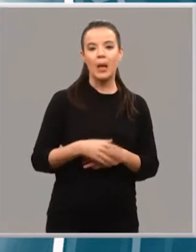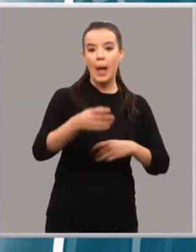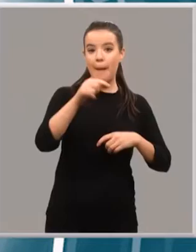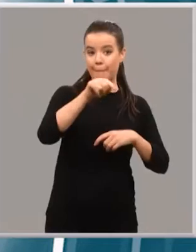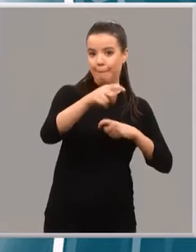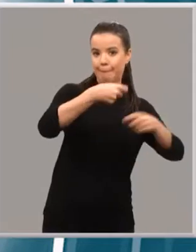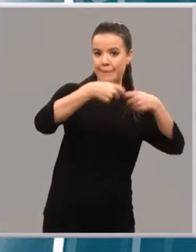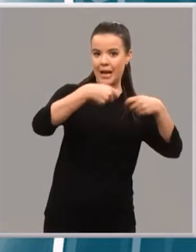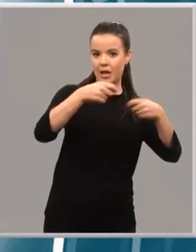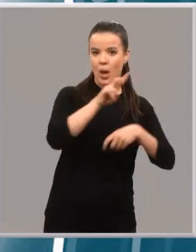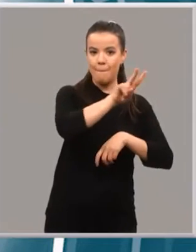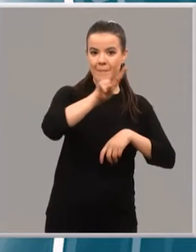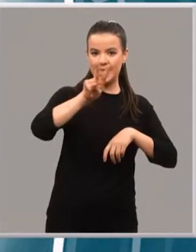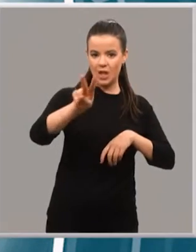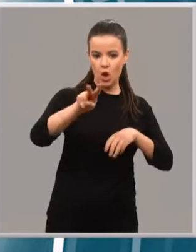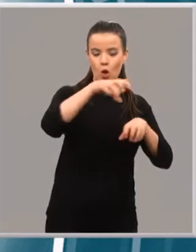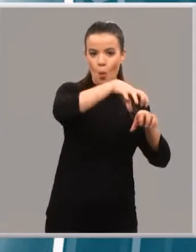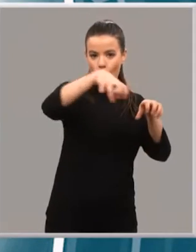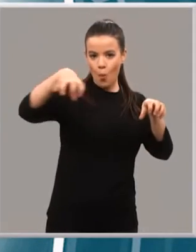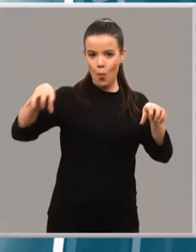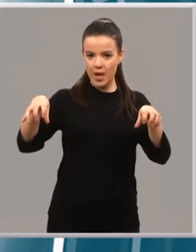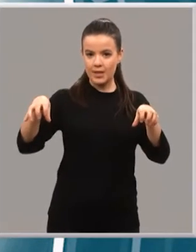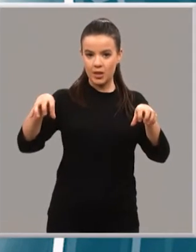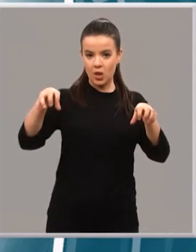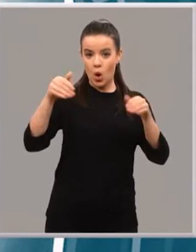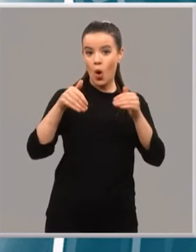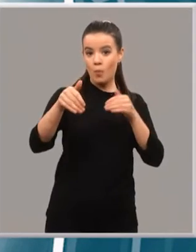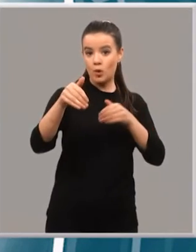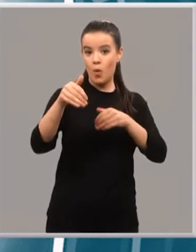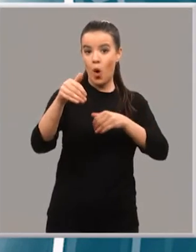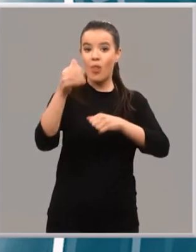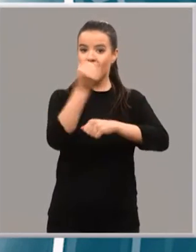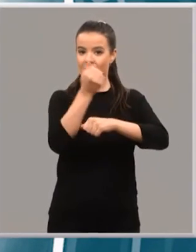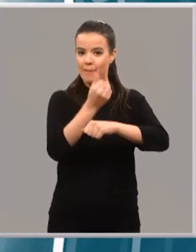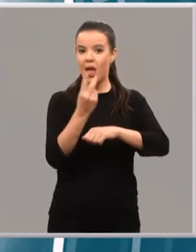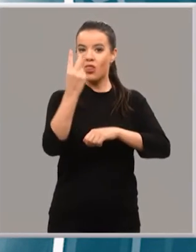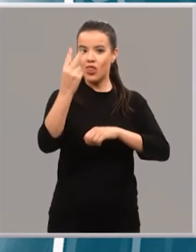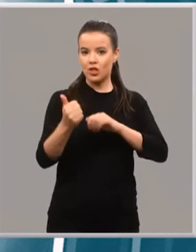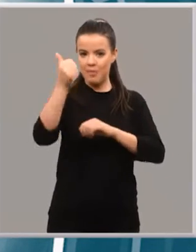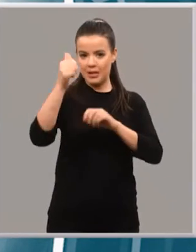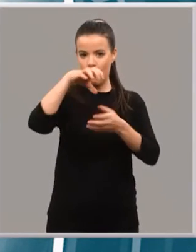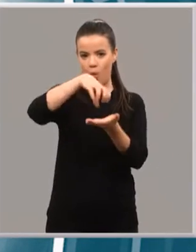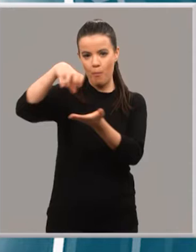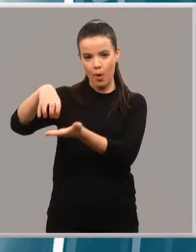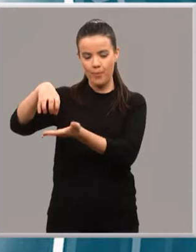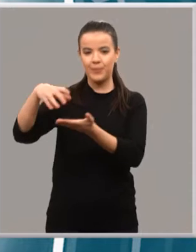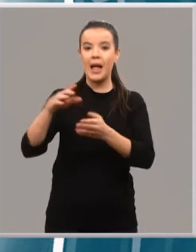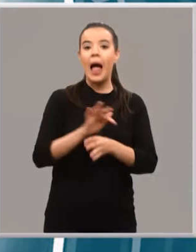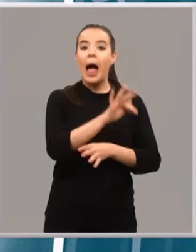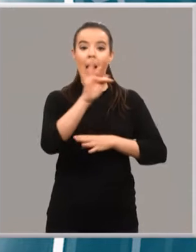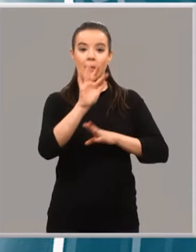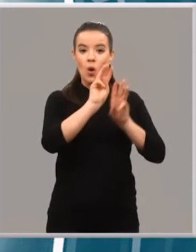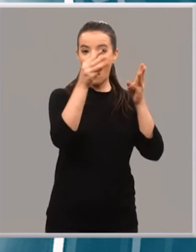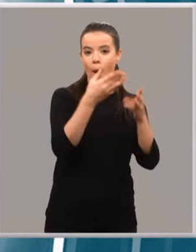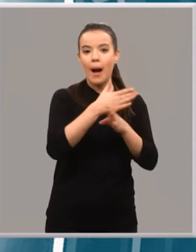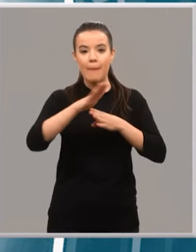actualmente 22 puestos y se esperan dos aperturas más para diciembre. Además de la web se están realizando otras actividades